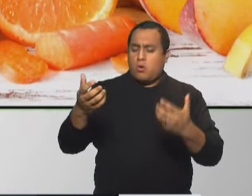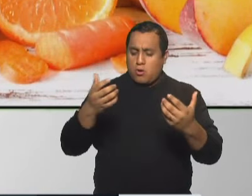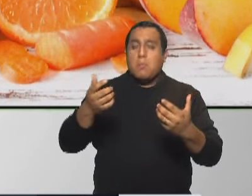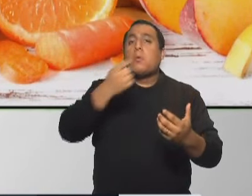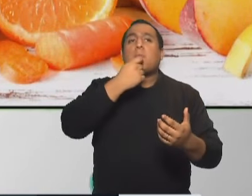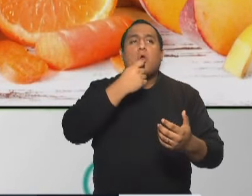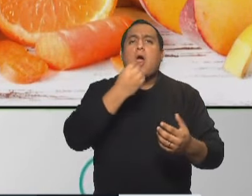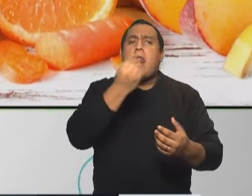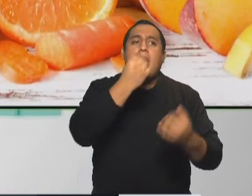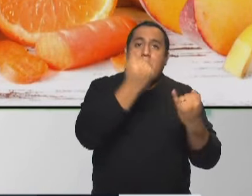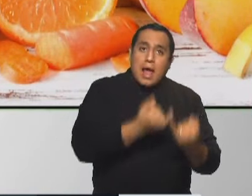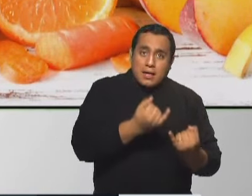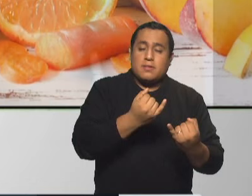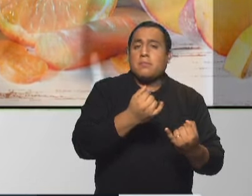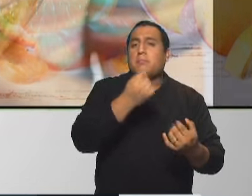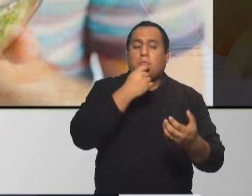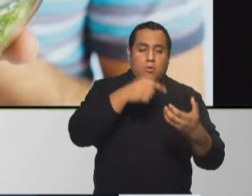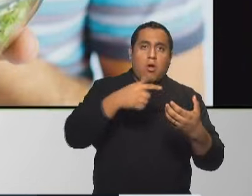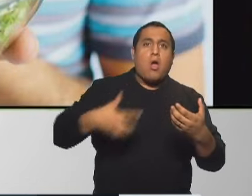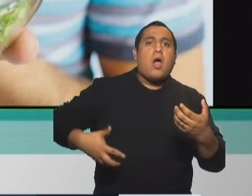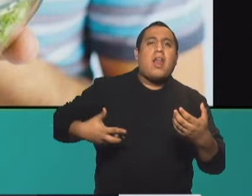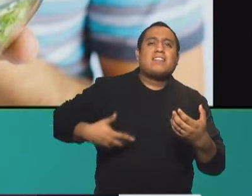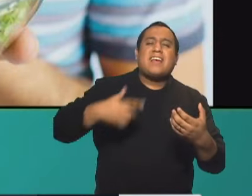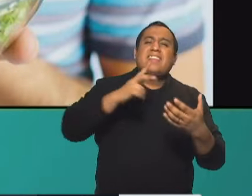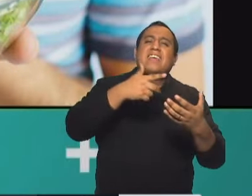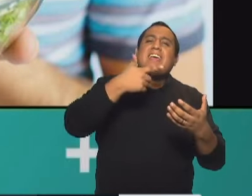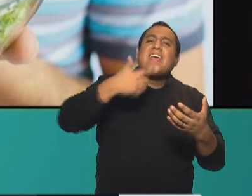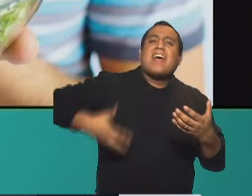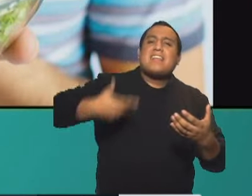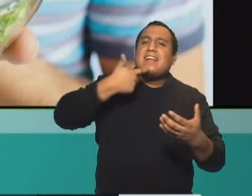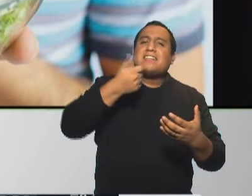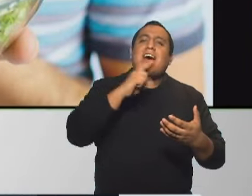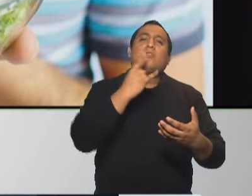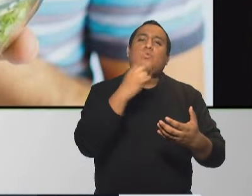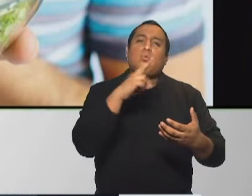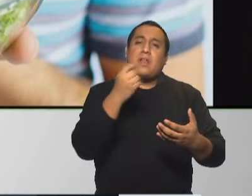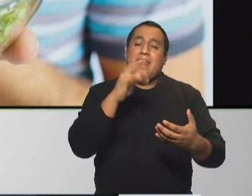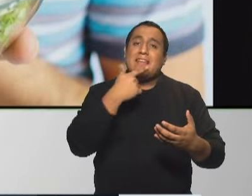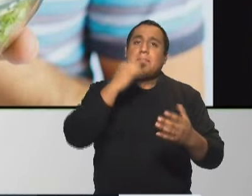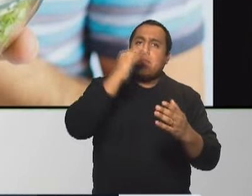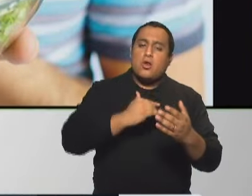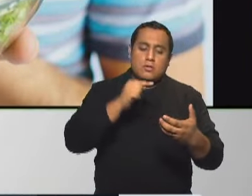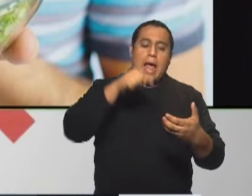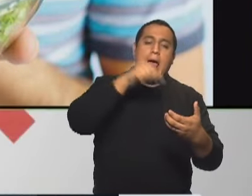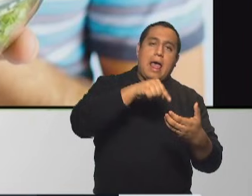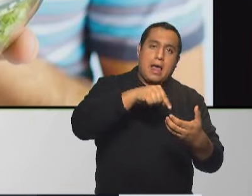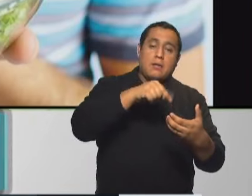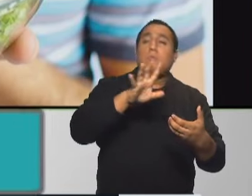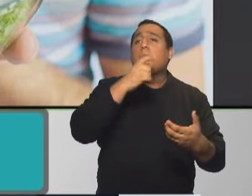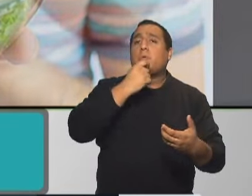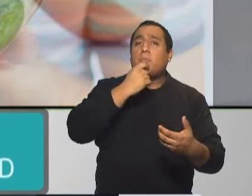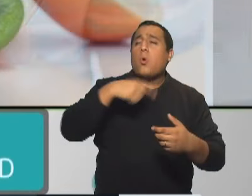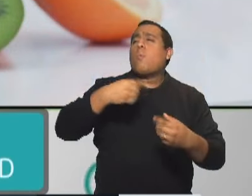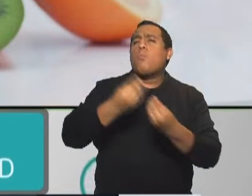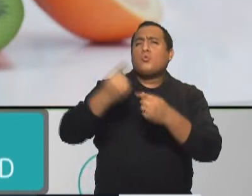ejemplo, light, pero reducido en grasas saturadas. Y vamos a ver que muchos productos, el